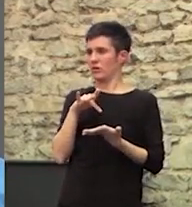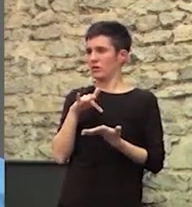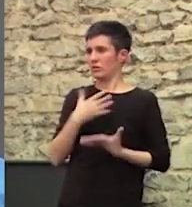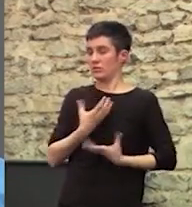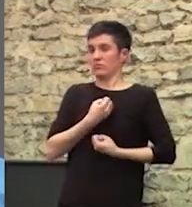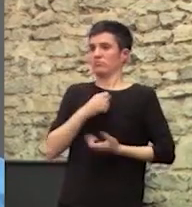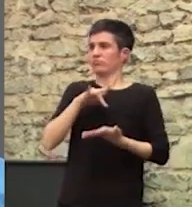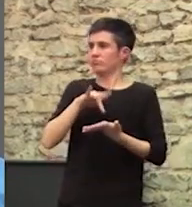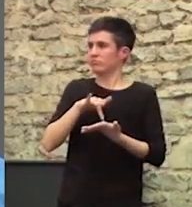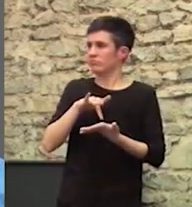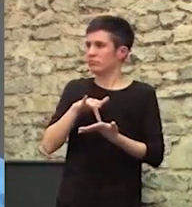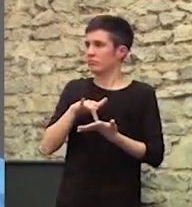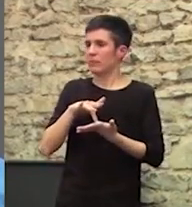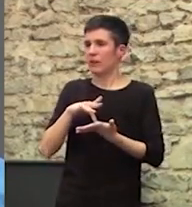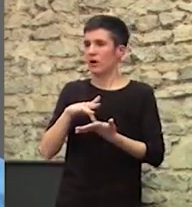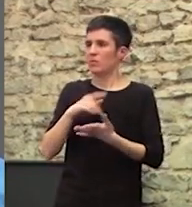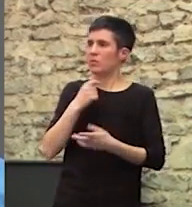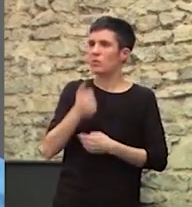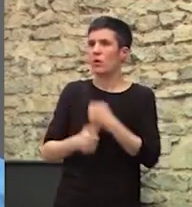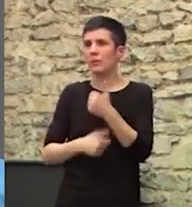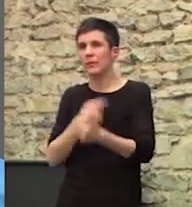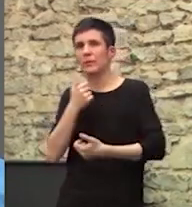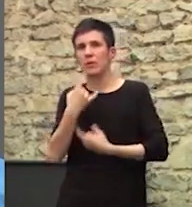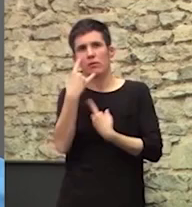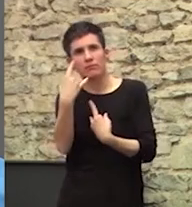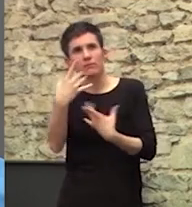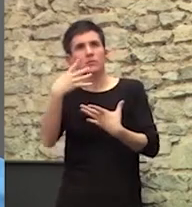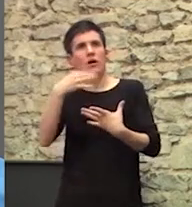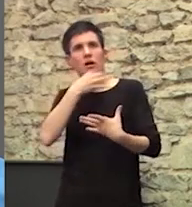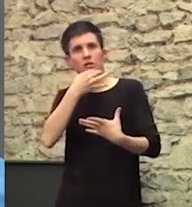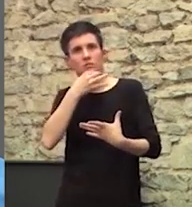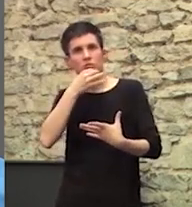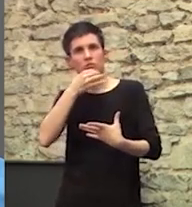bueno pues eso me atraía cada vez más escucharlas escucharlas escucharlas